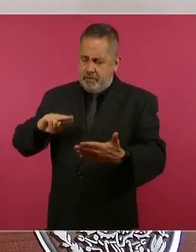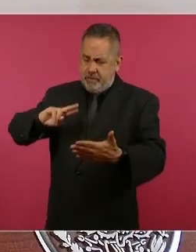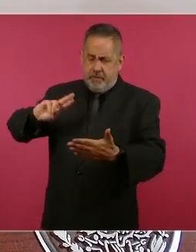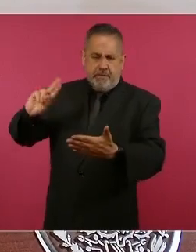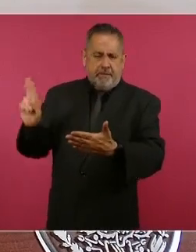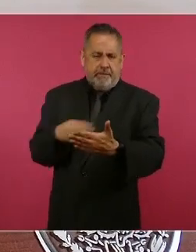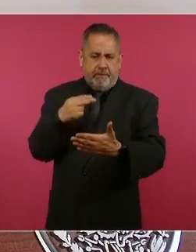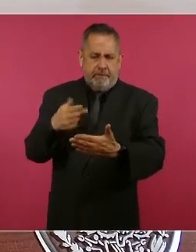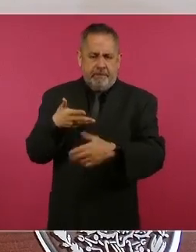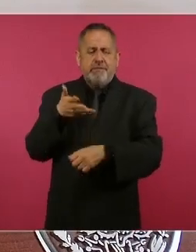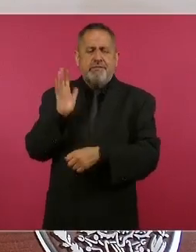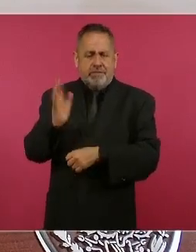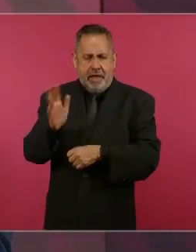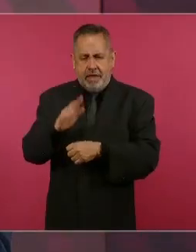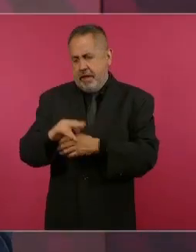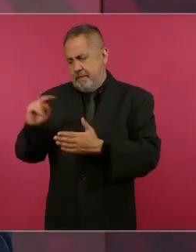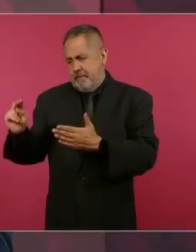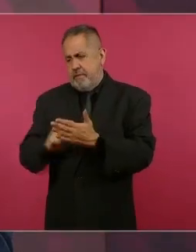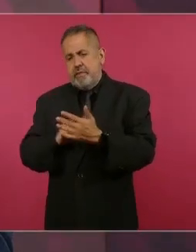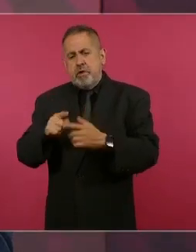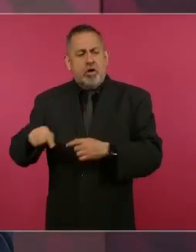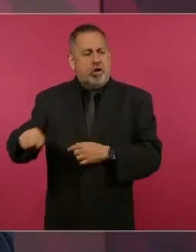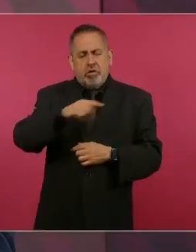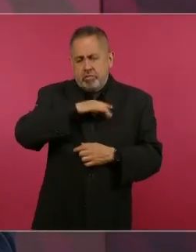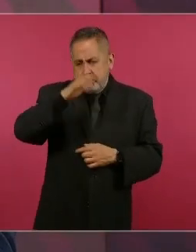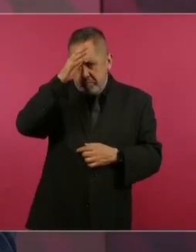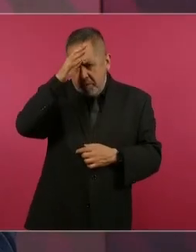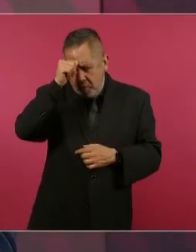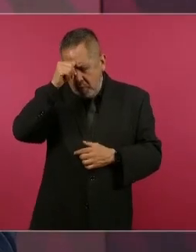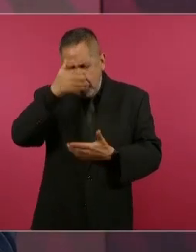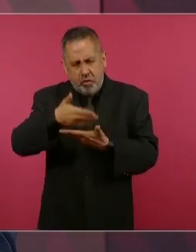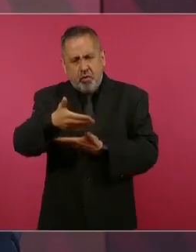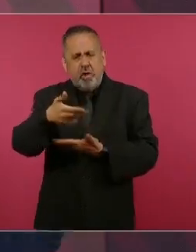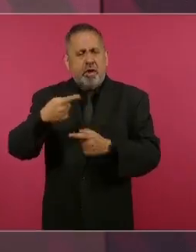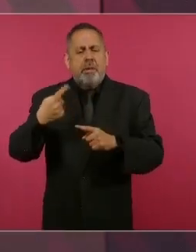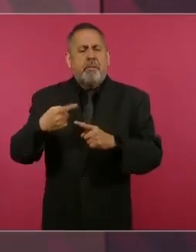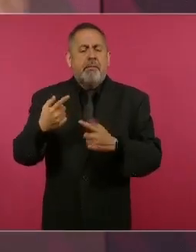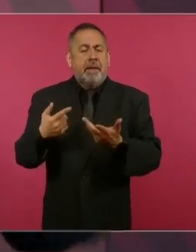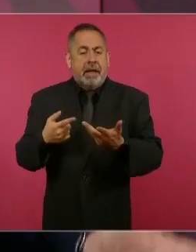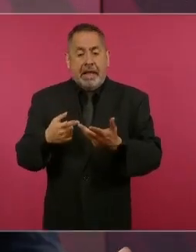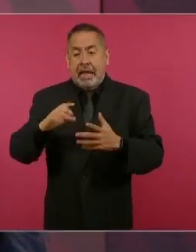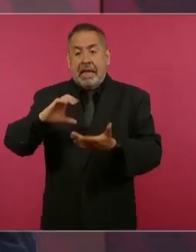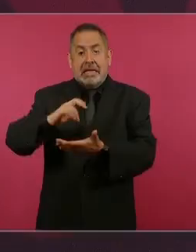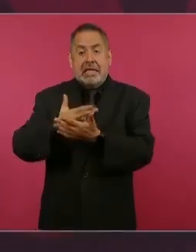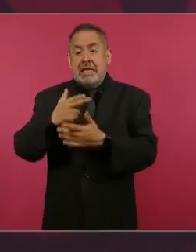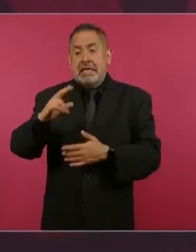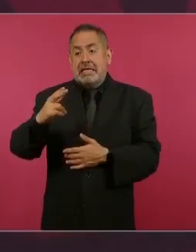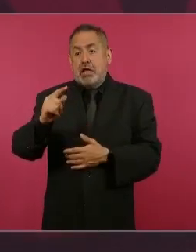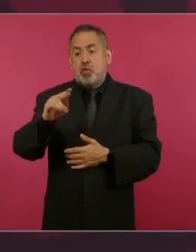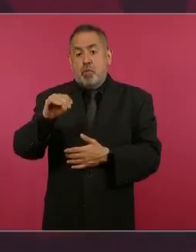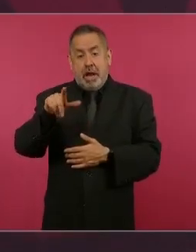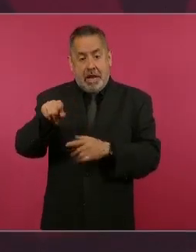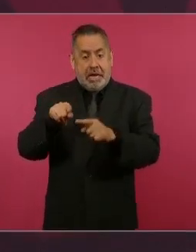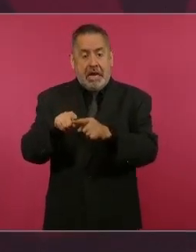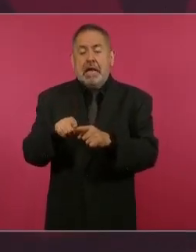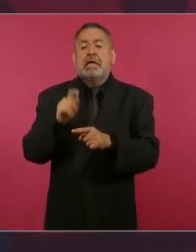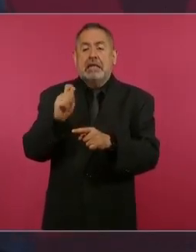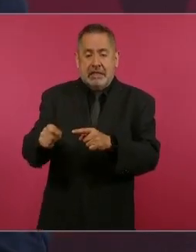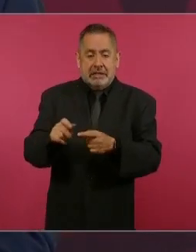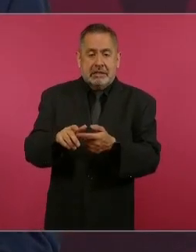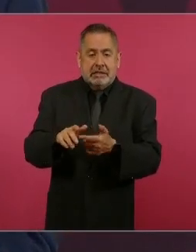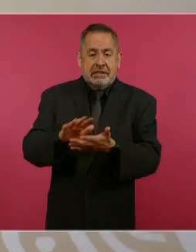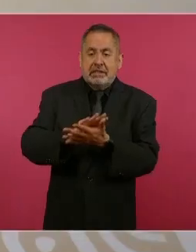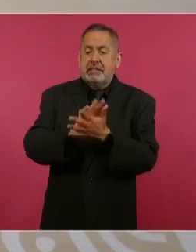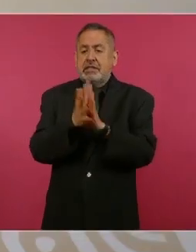un acuerdo porque Chichen Itzá se convierte